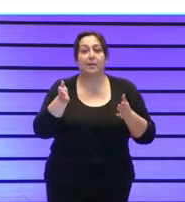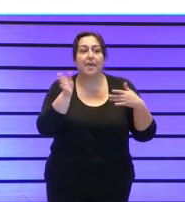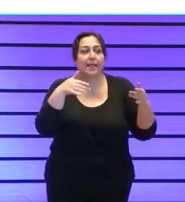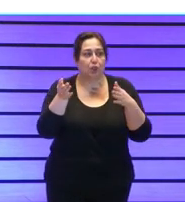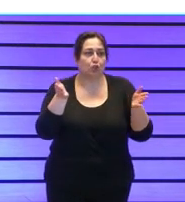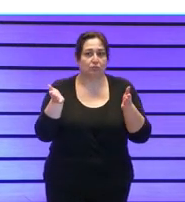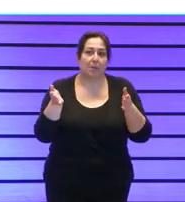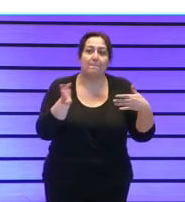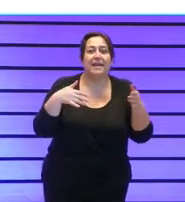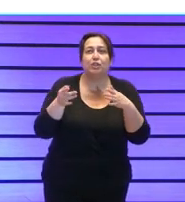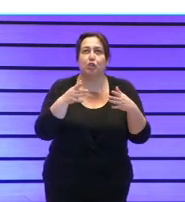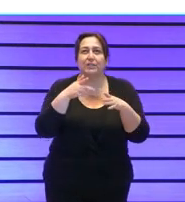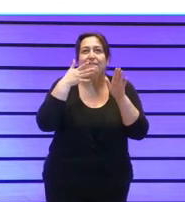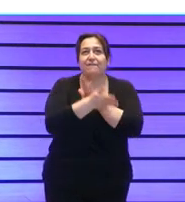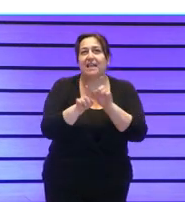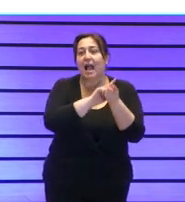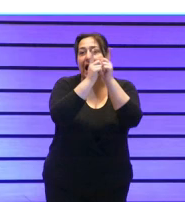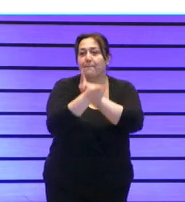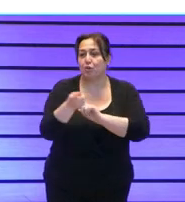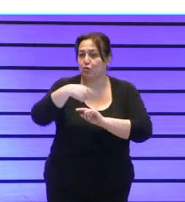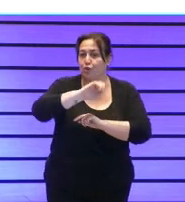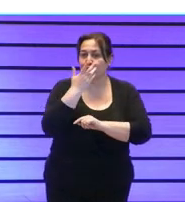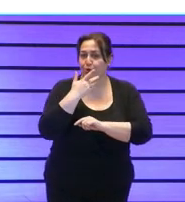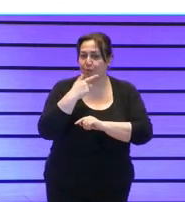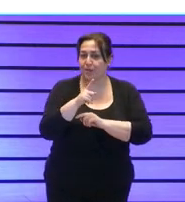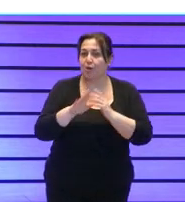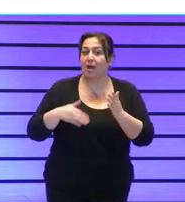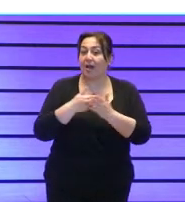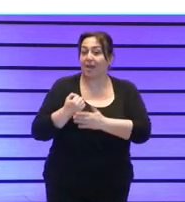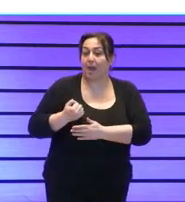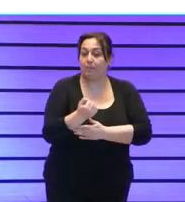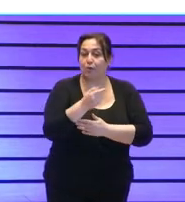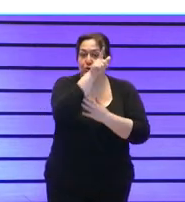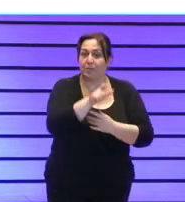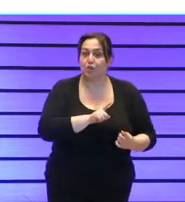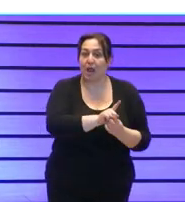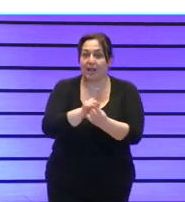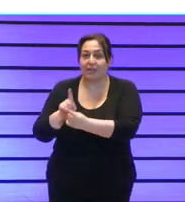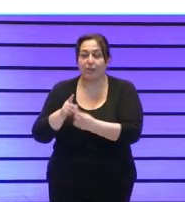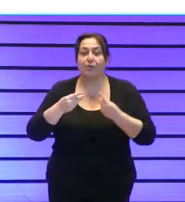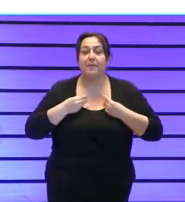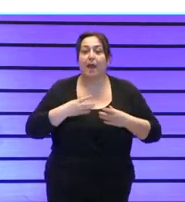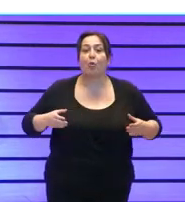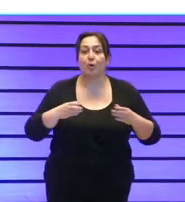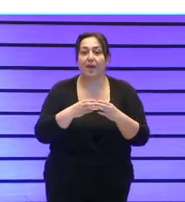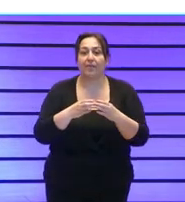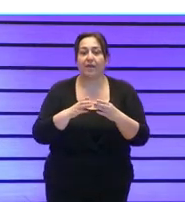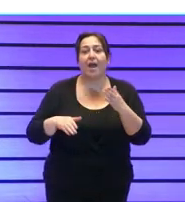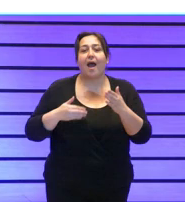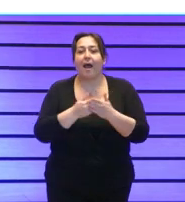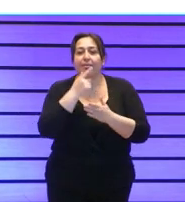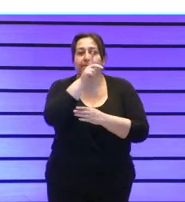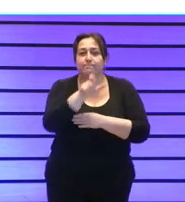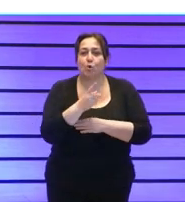Y soplan vientos de cambio que ya todos conocemos hacia apoyos aportacionalizados, hacia vida en comunidad, hacia nuevas